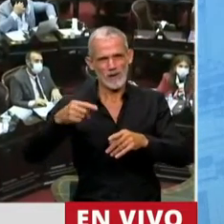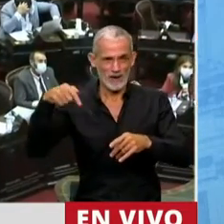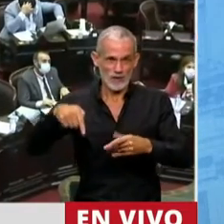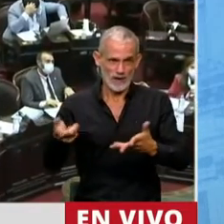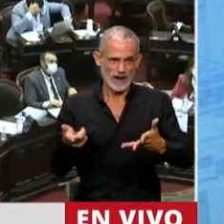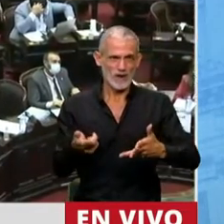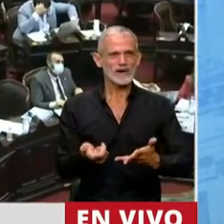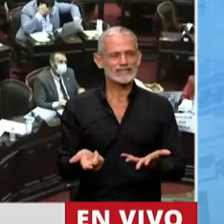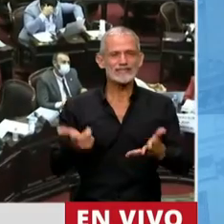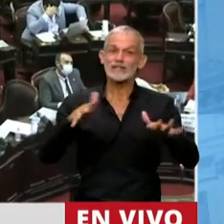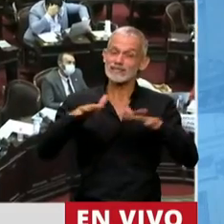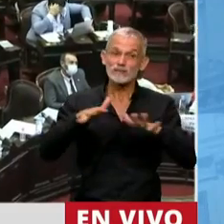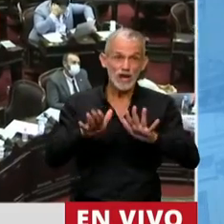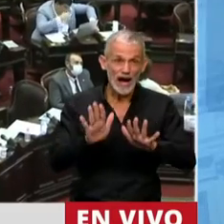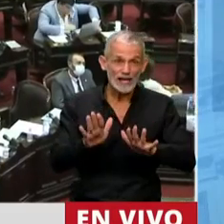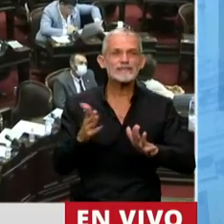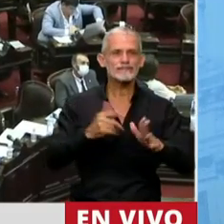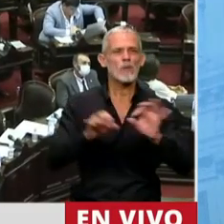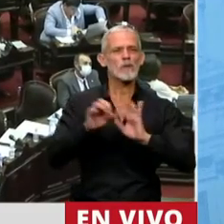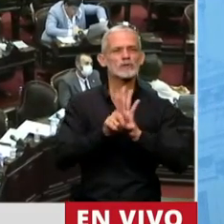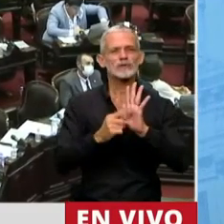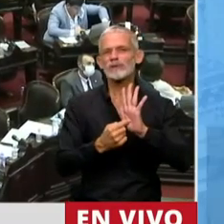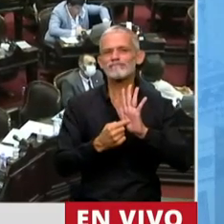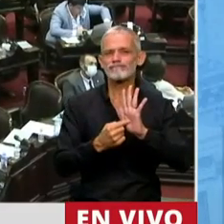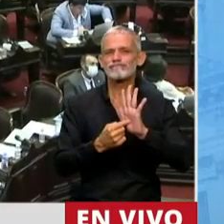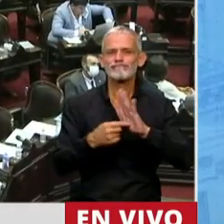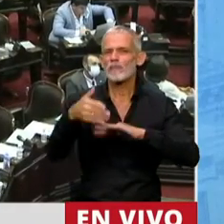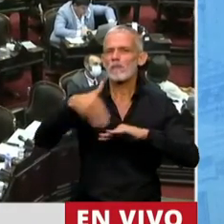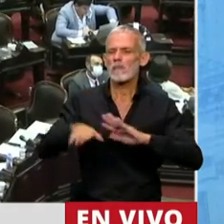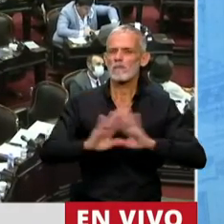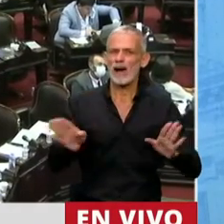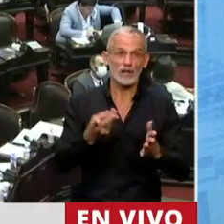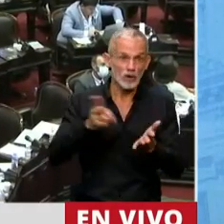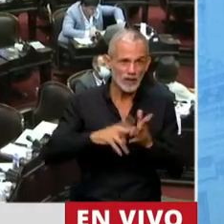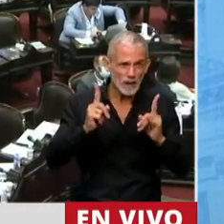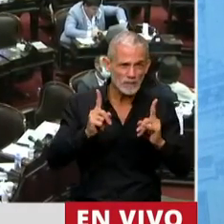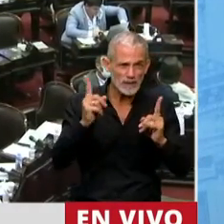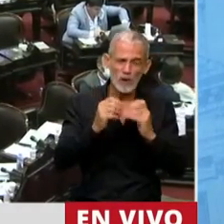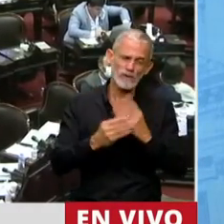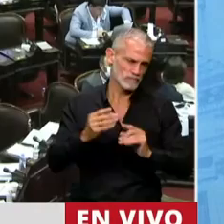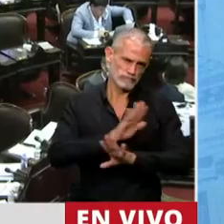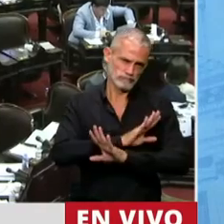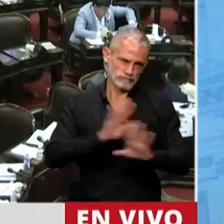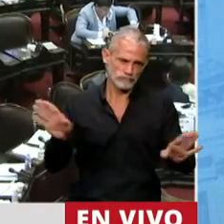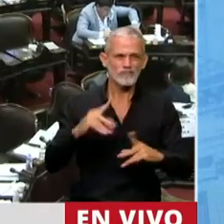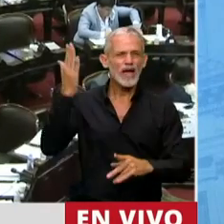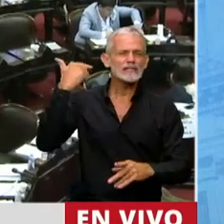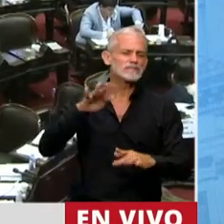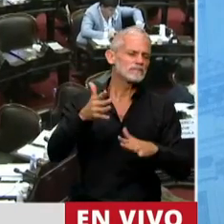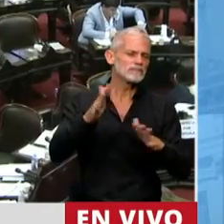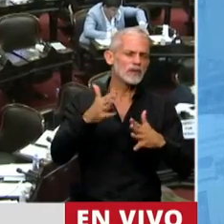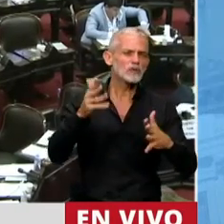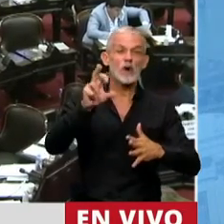situación este proyecto busca evitar repetir la historia. Hace aproximadamente